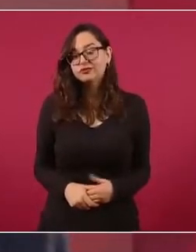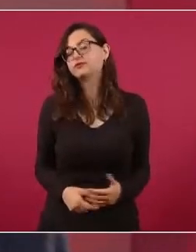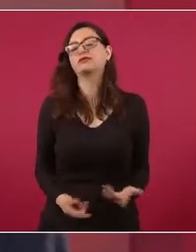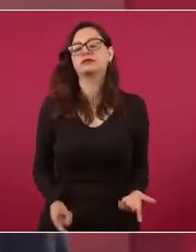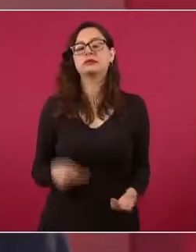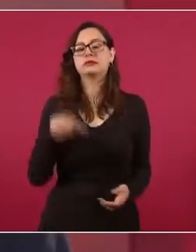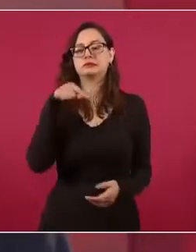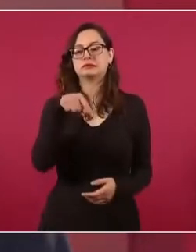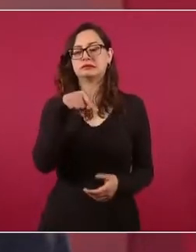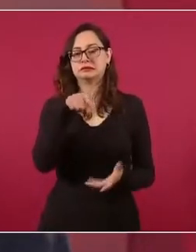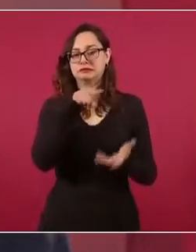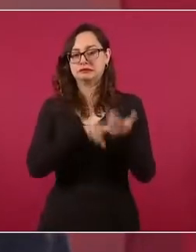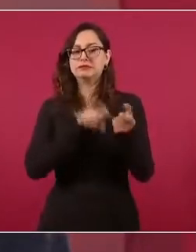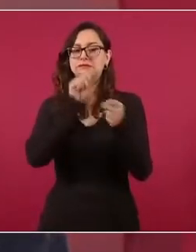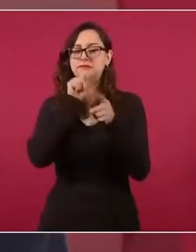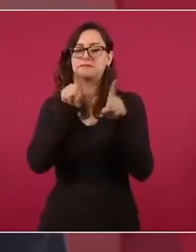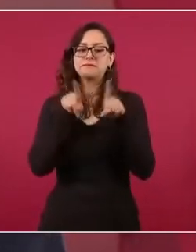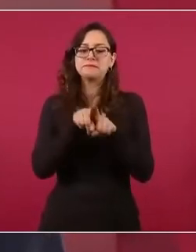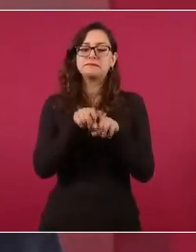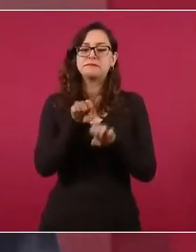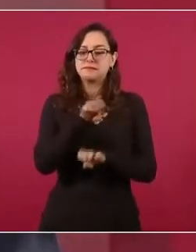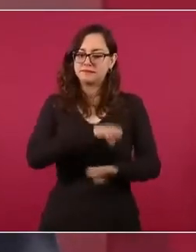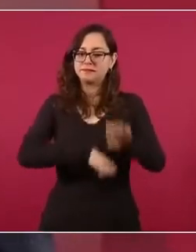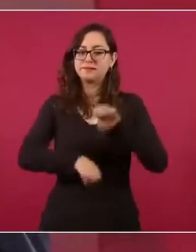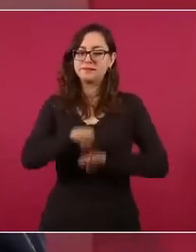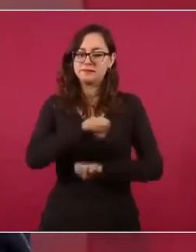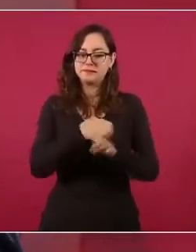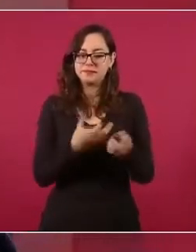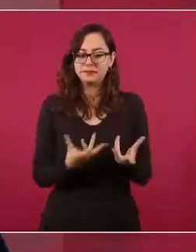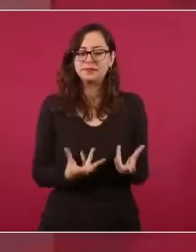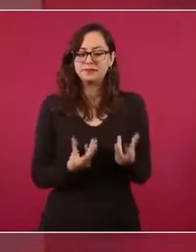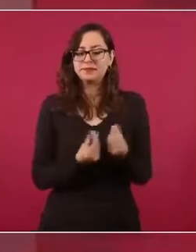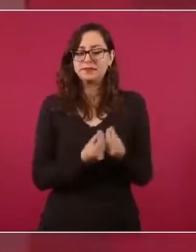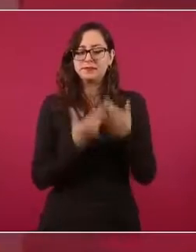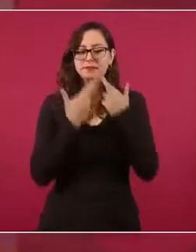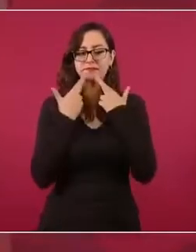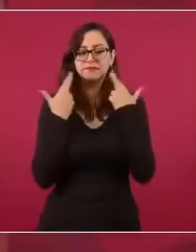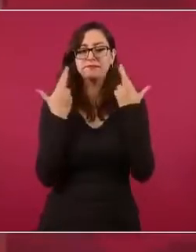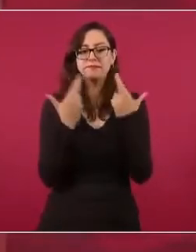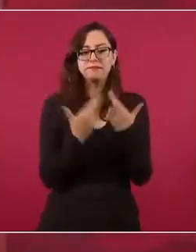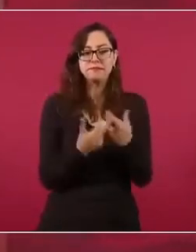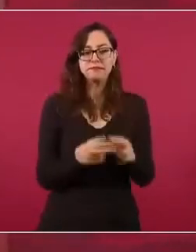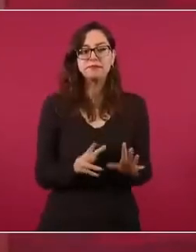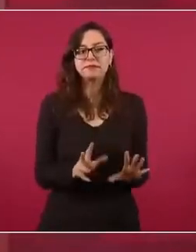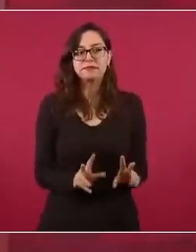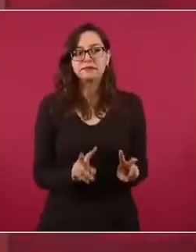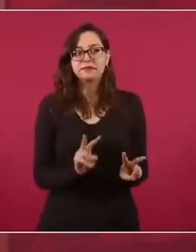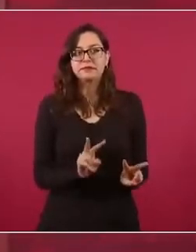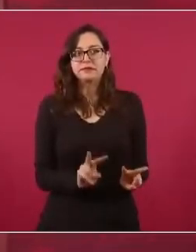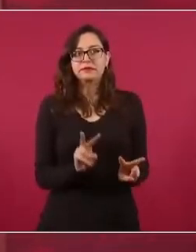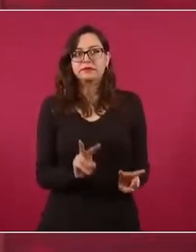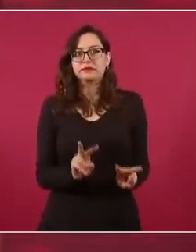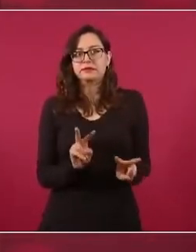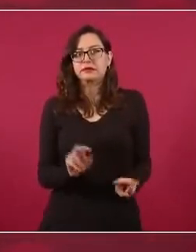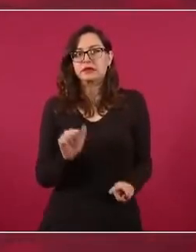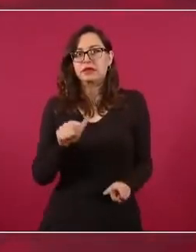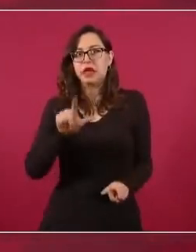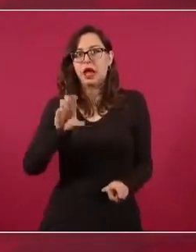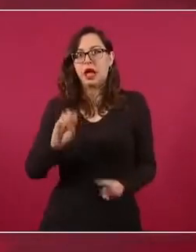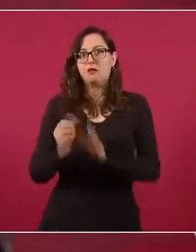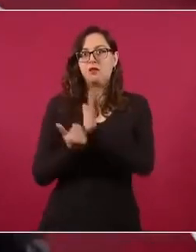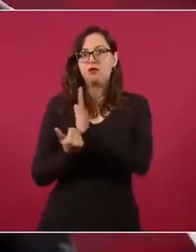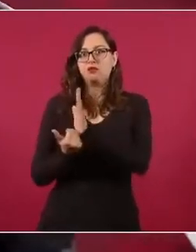preocupados porque la tendencia era que íbamos a ganar.